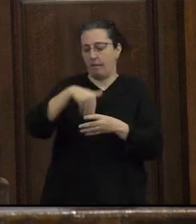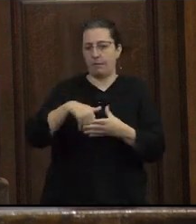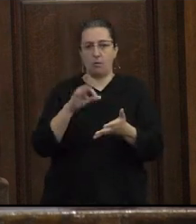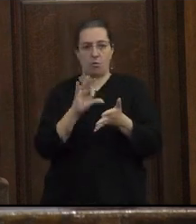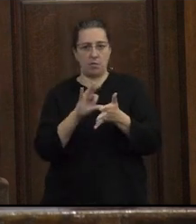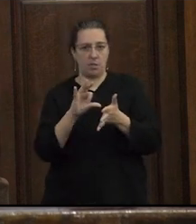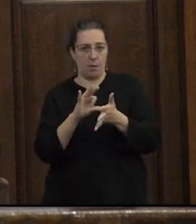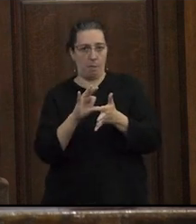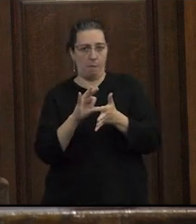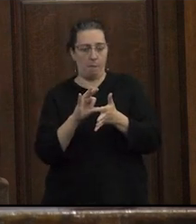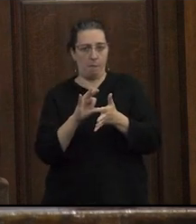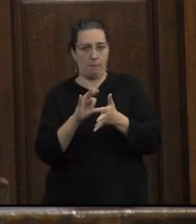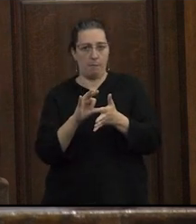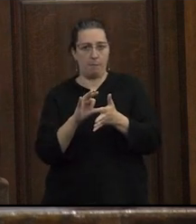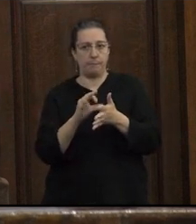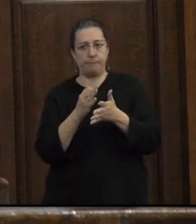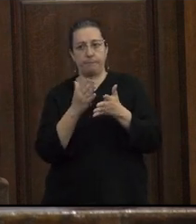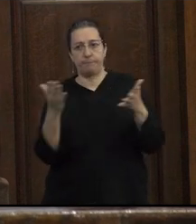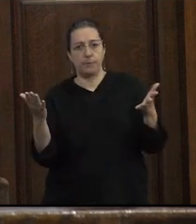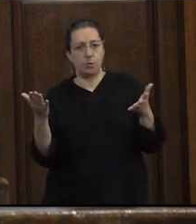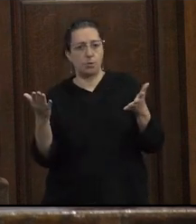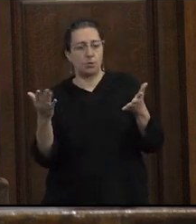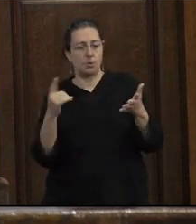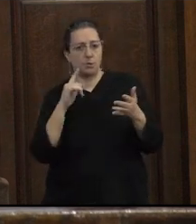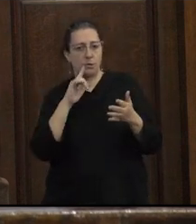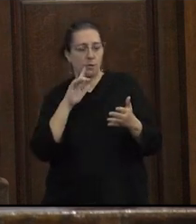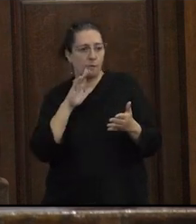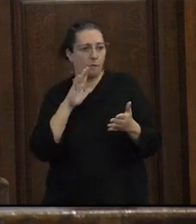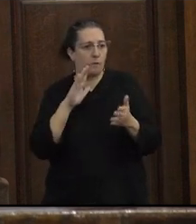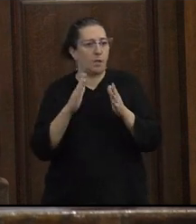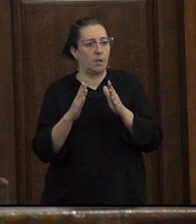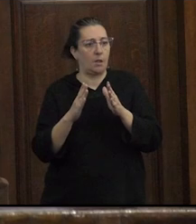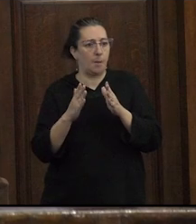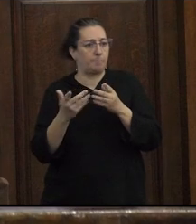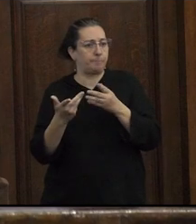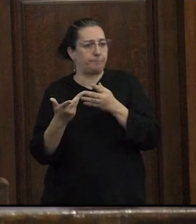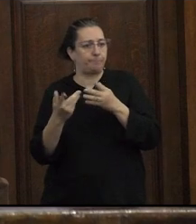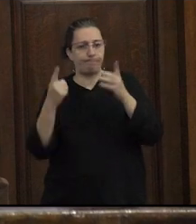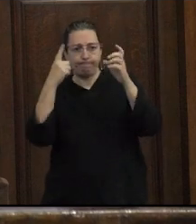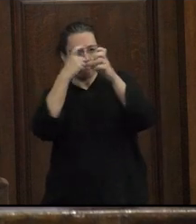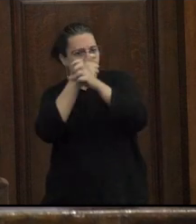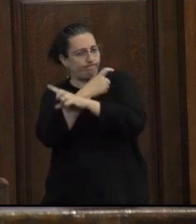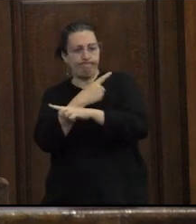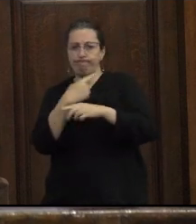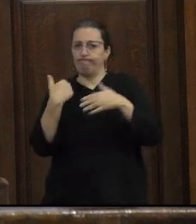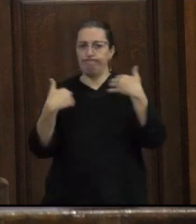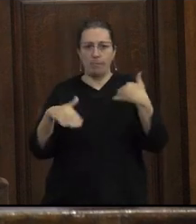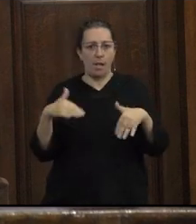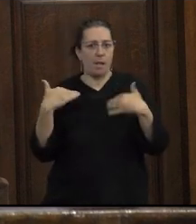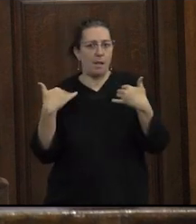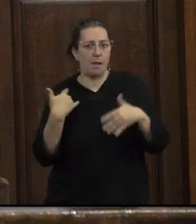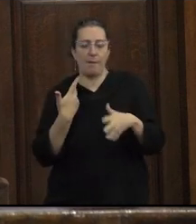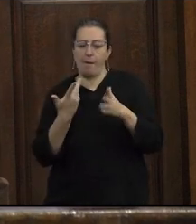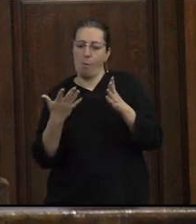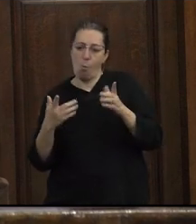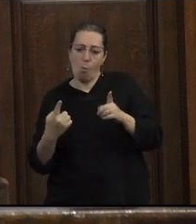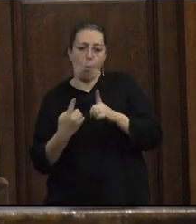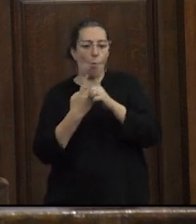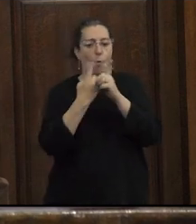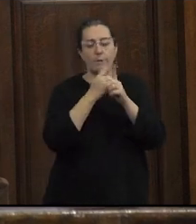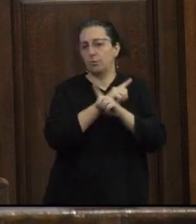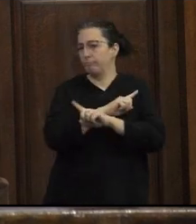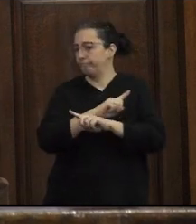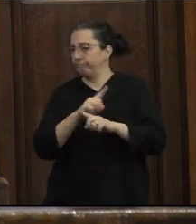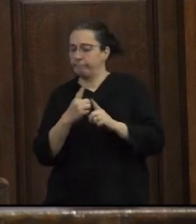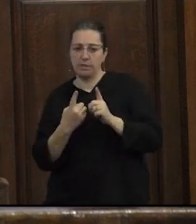entonces nos enfrenta a complejas dinámicas de encuentros desencuentros